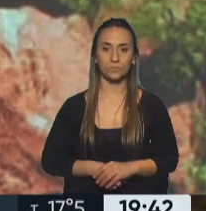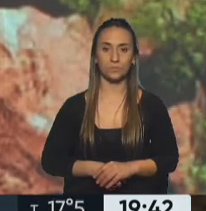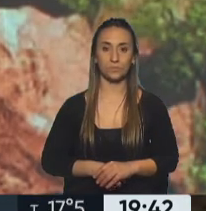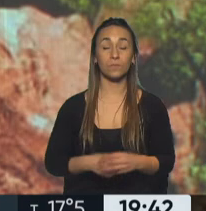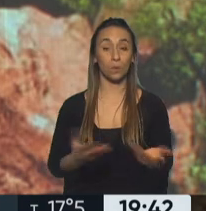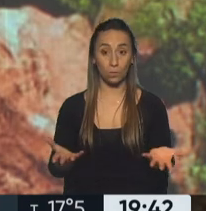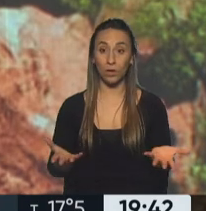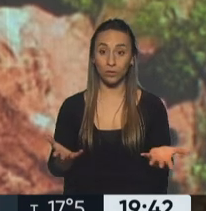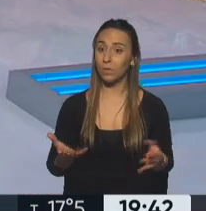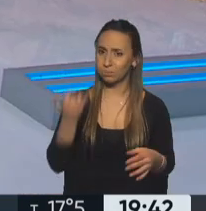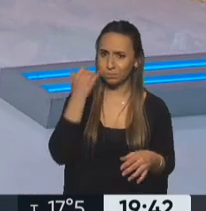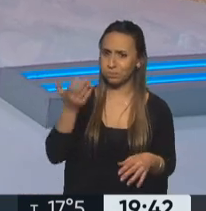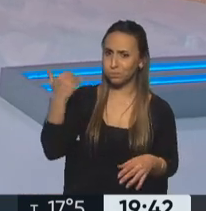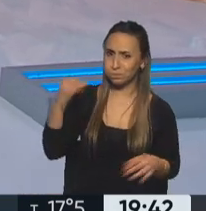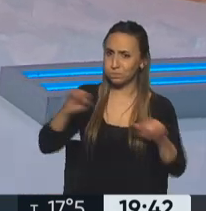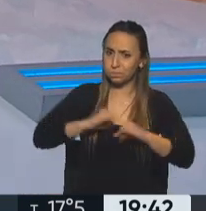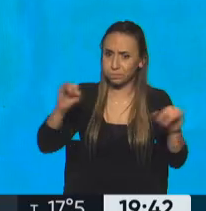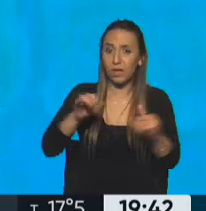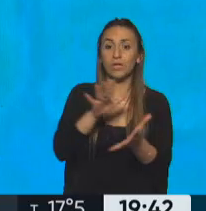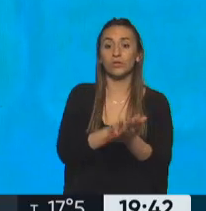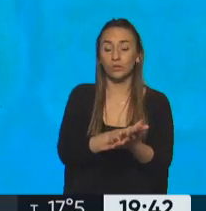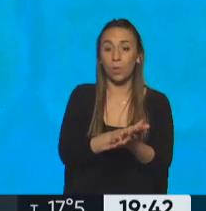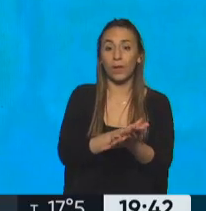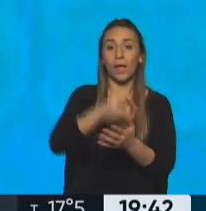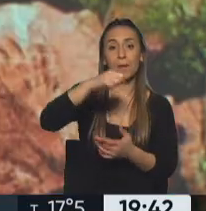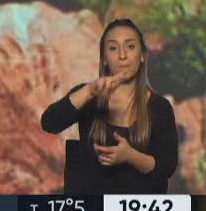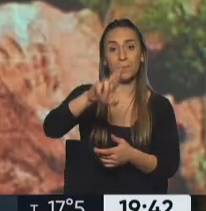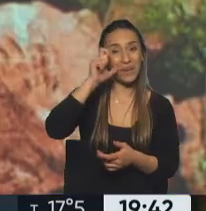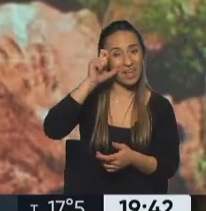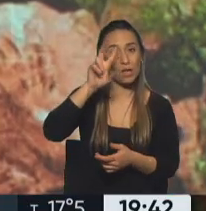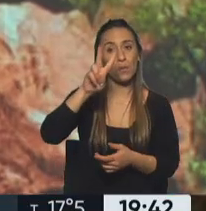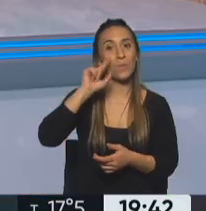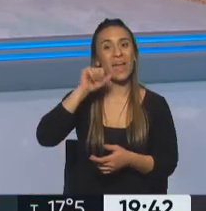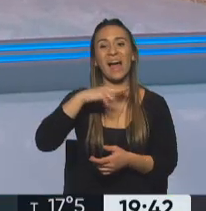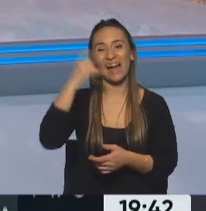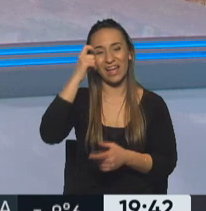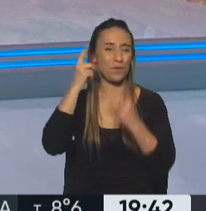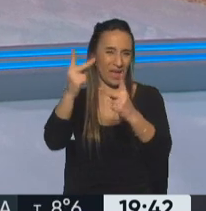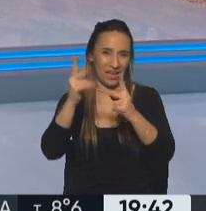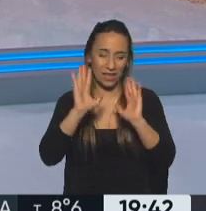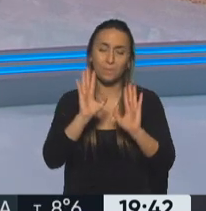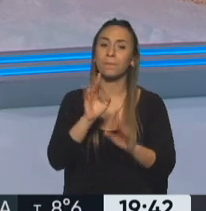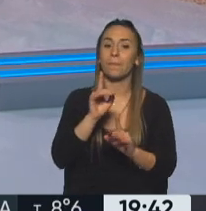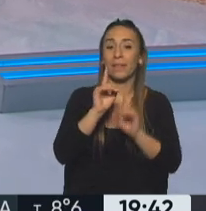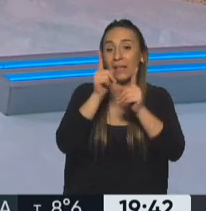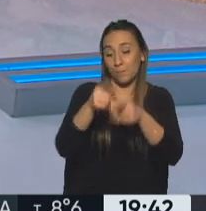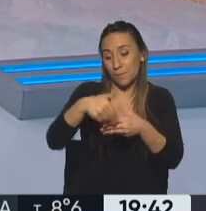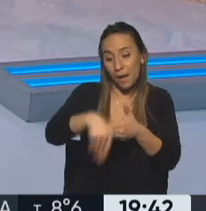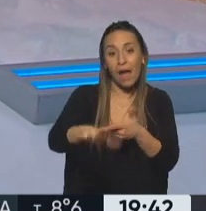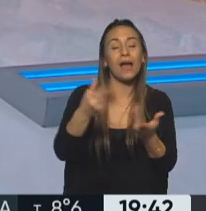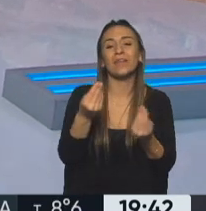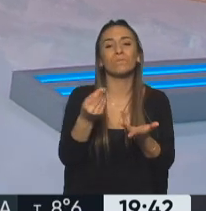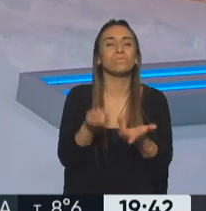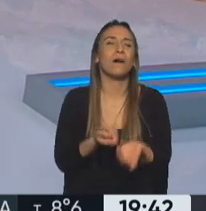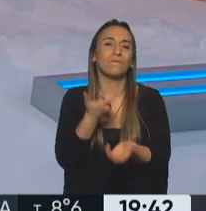Bueno, lo habías anticipado, el tema del previaje y de los días que vienen y la posibilidad de hacerlo un poco más fácil en los días aquellos que tienen